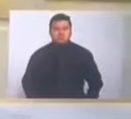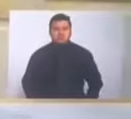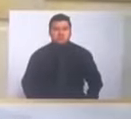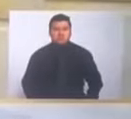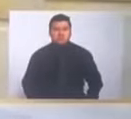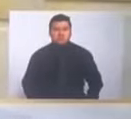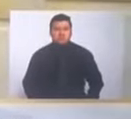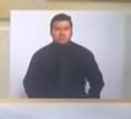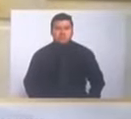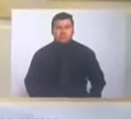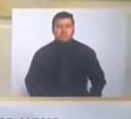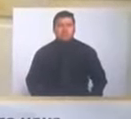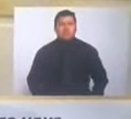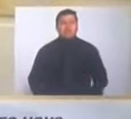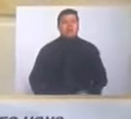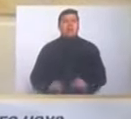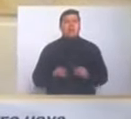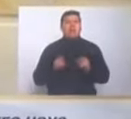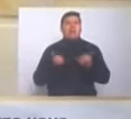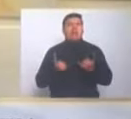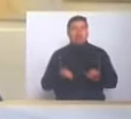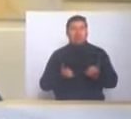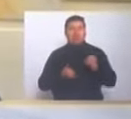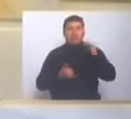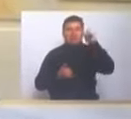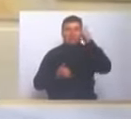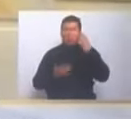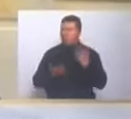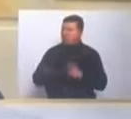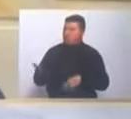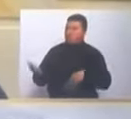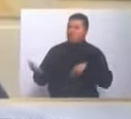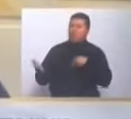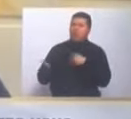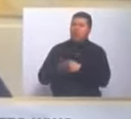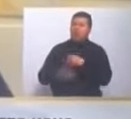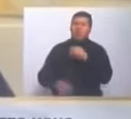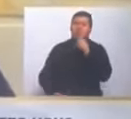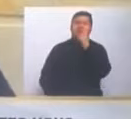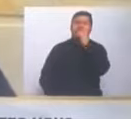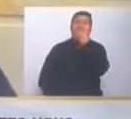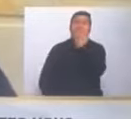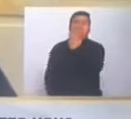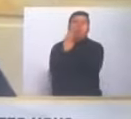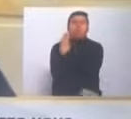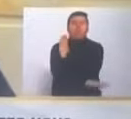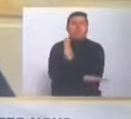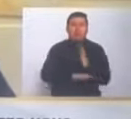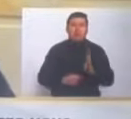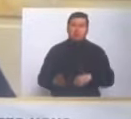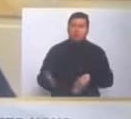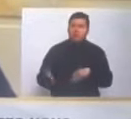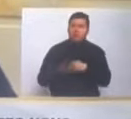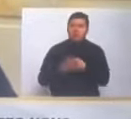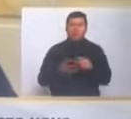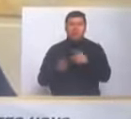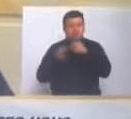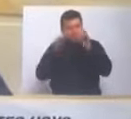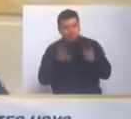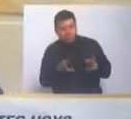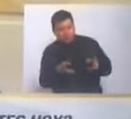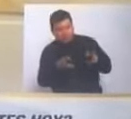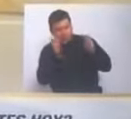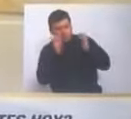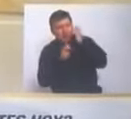de etanol. Y ahora el Estado colombiano va a terminar pagando más de un billón de pesos a esta empresa que nos estafó.